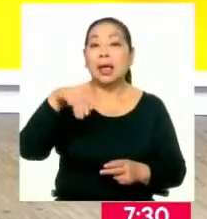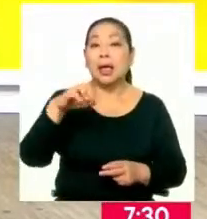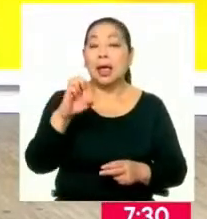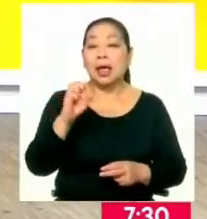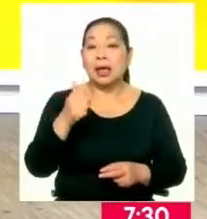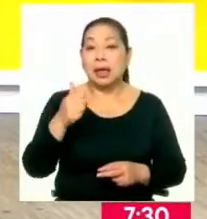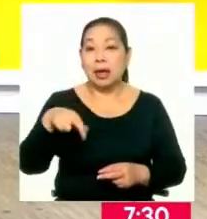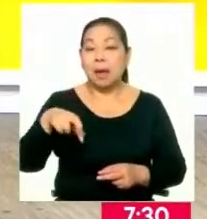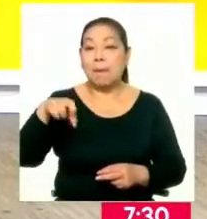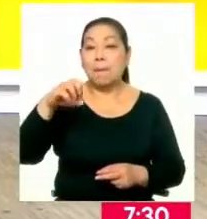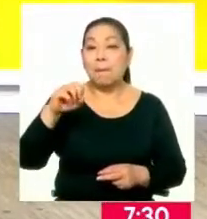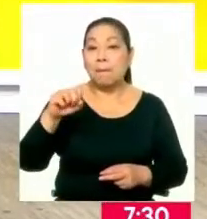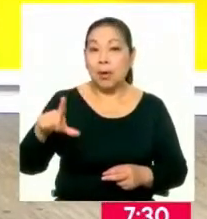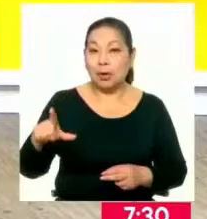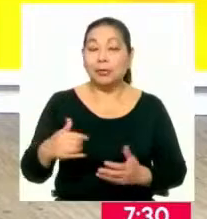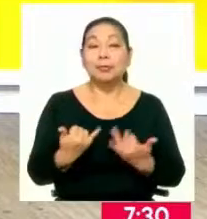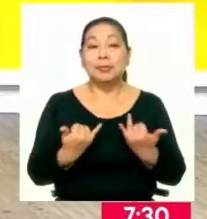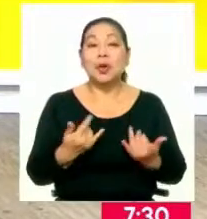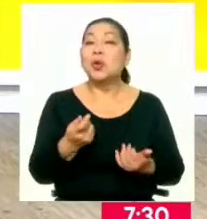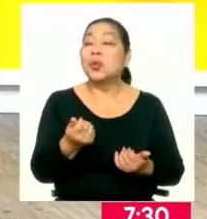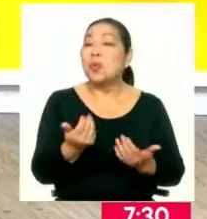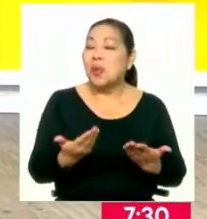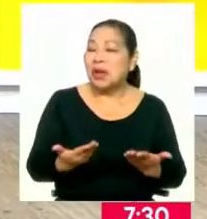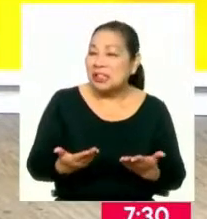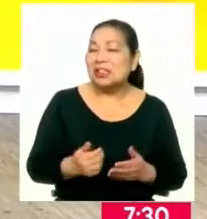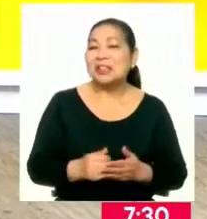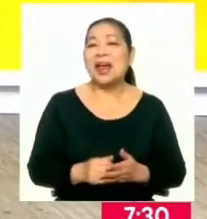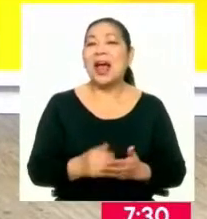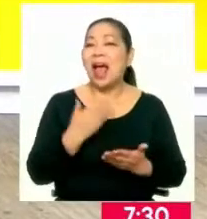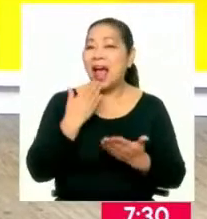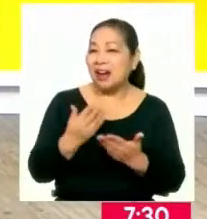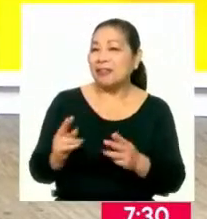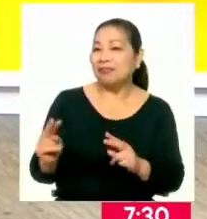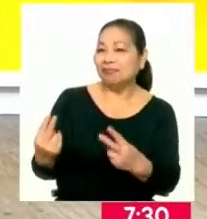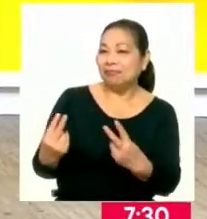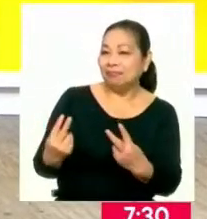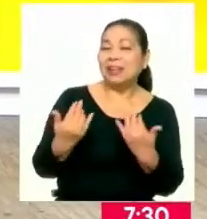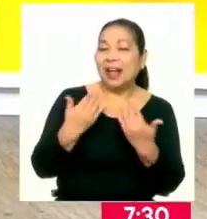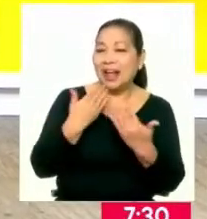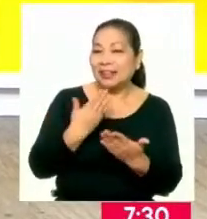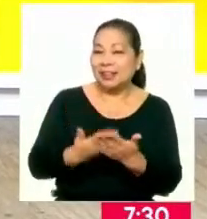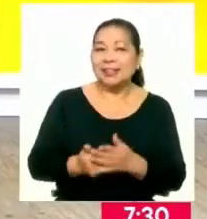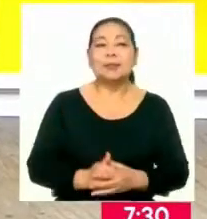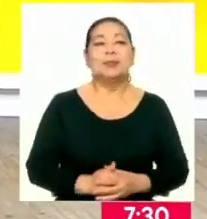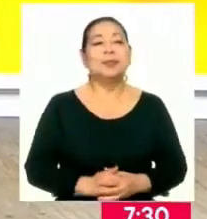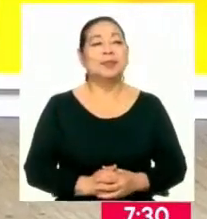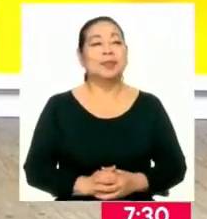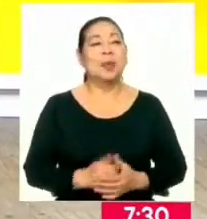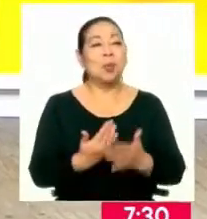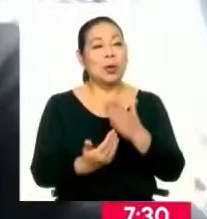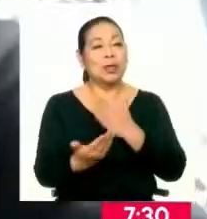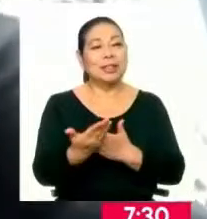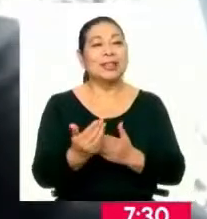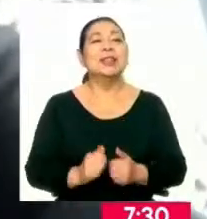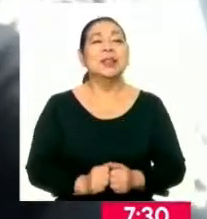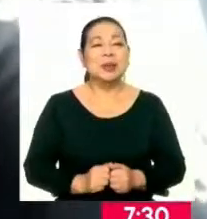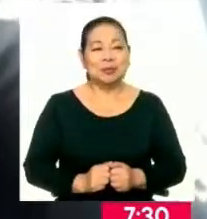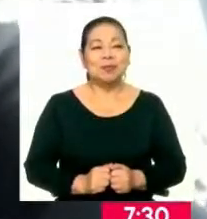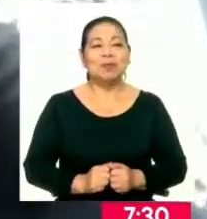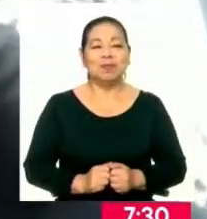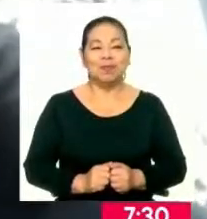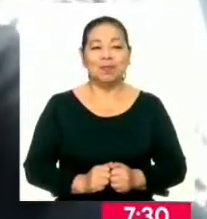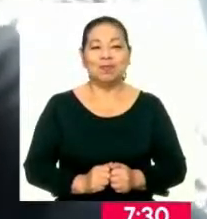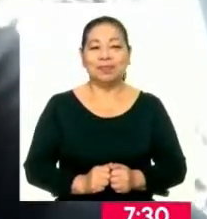en comunicación con nosotros. ¿Cómo está, doctor? Gracias por atender nuestro llamado. Buenos días. Gracias, buenos días.